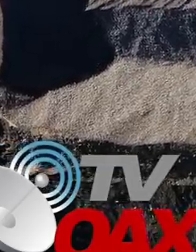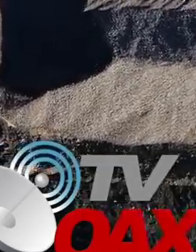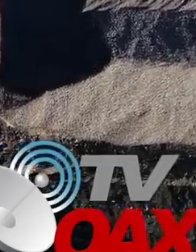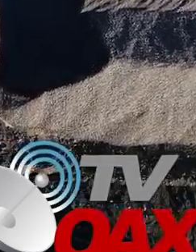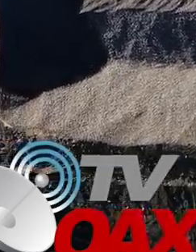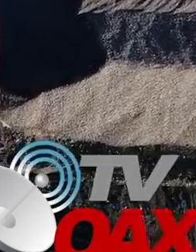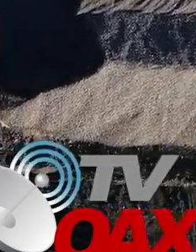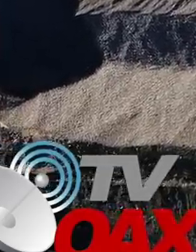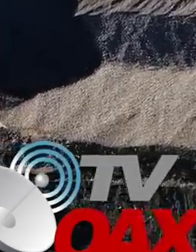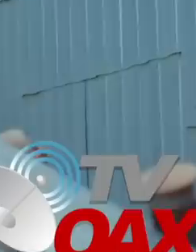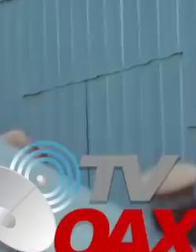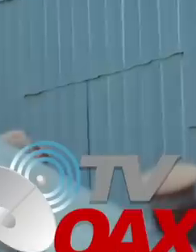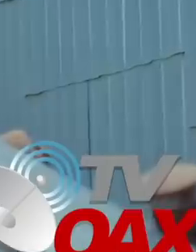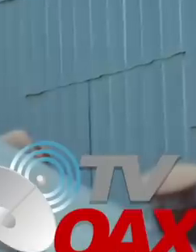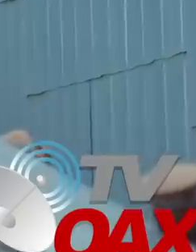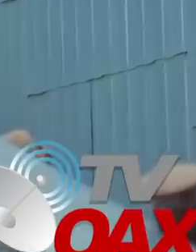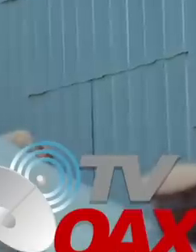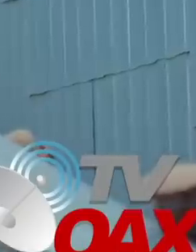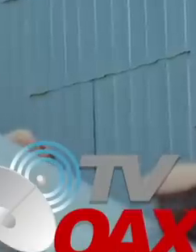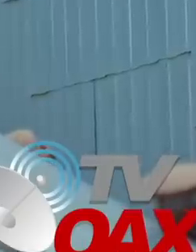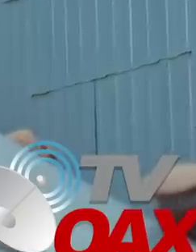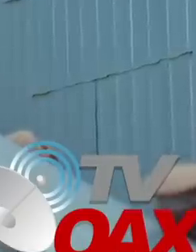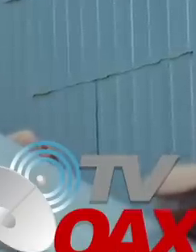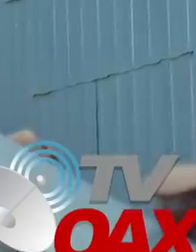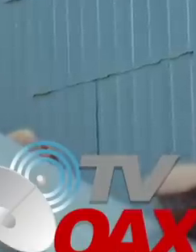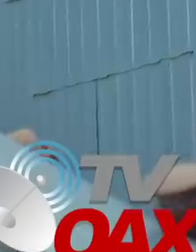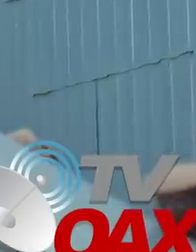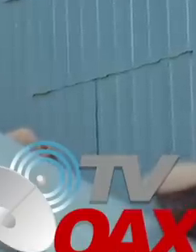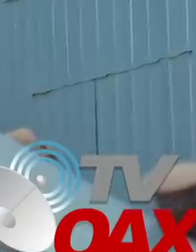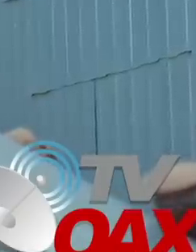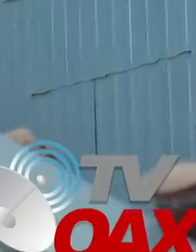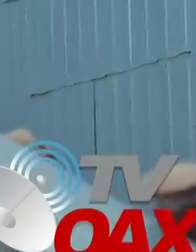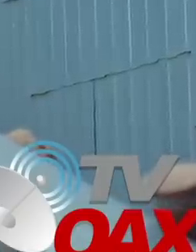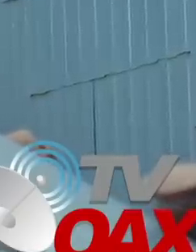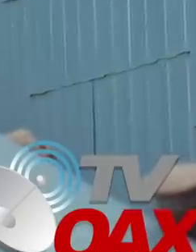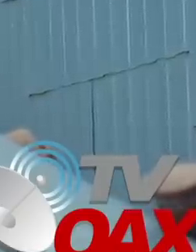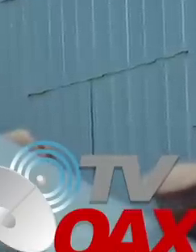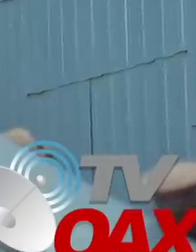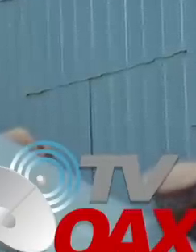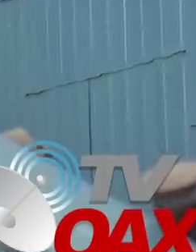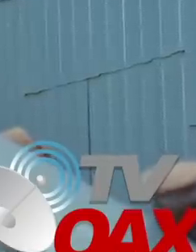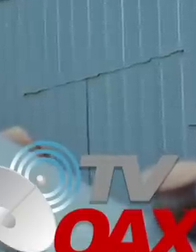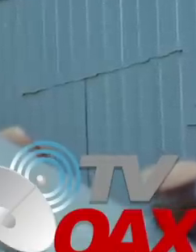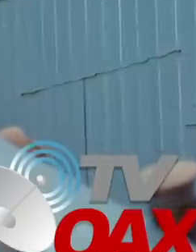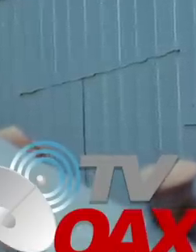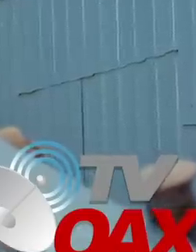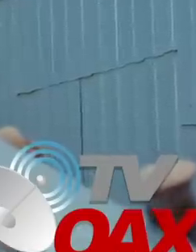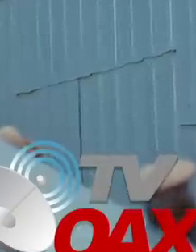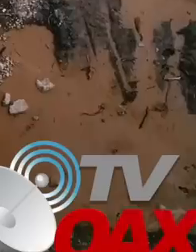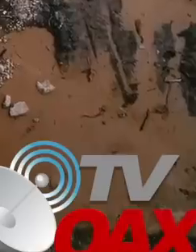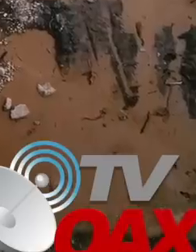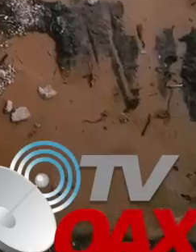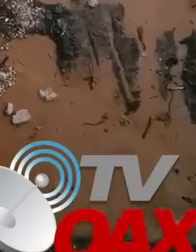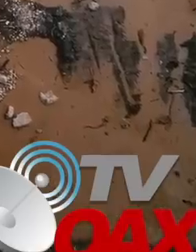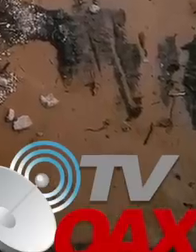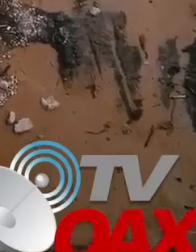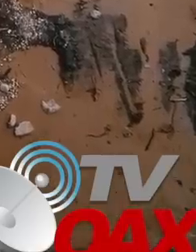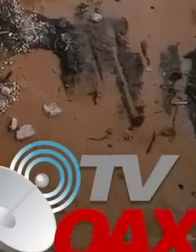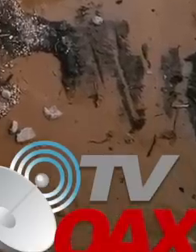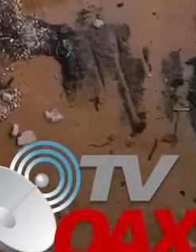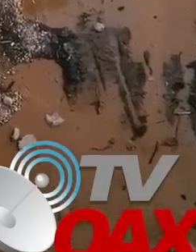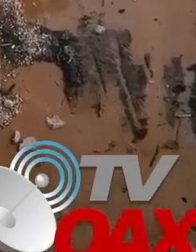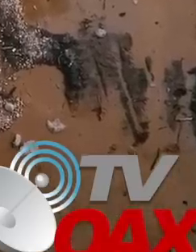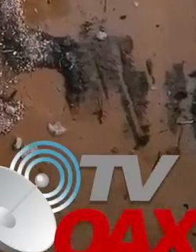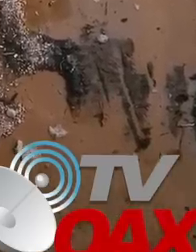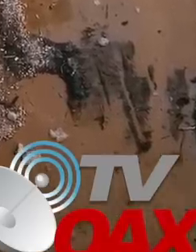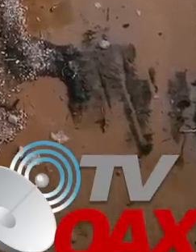extraer materiales pétreos sin los permisos vigentes y les planteó cambiar su giro y que ocupen los terrenos para el